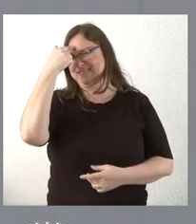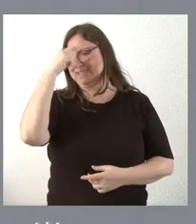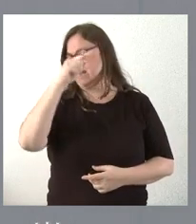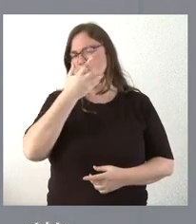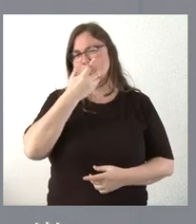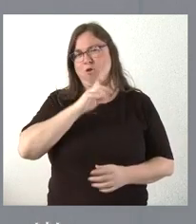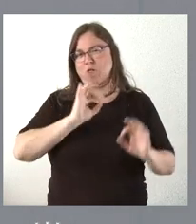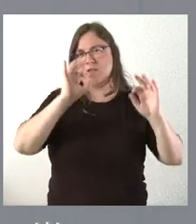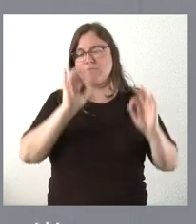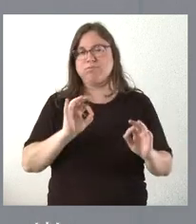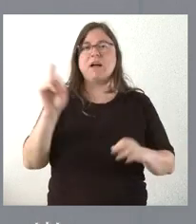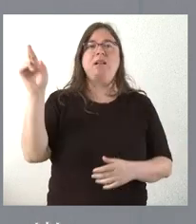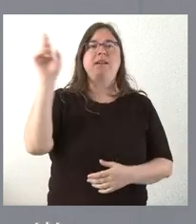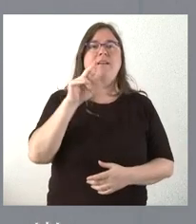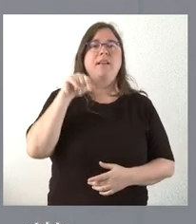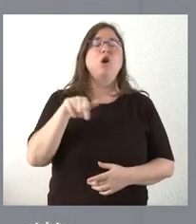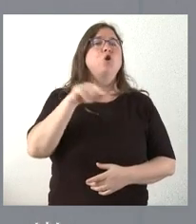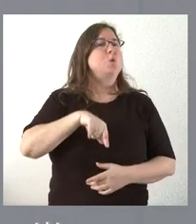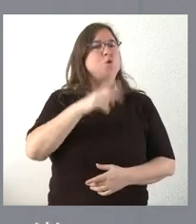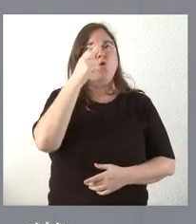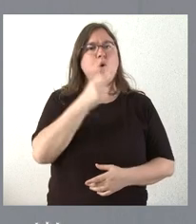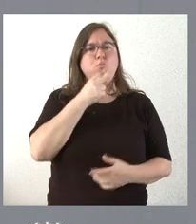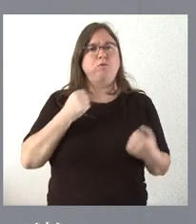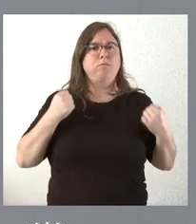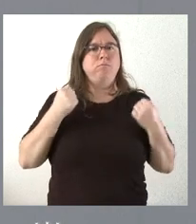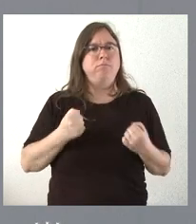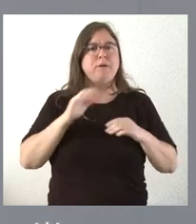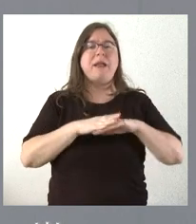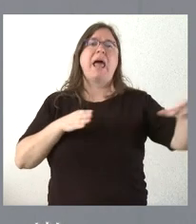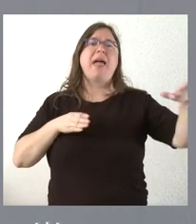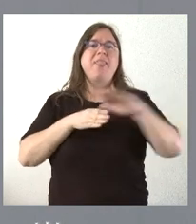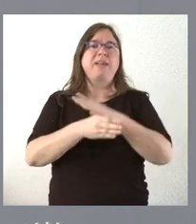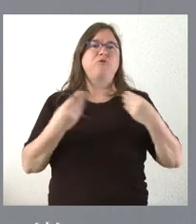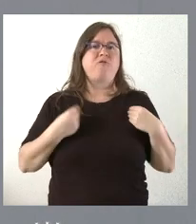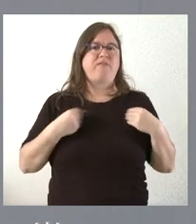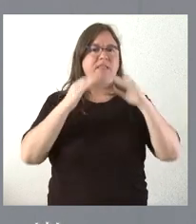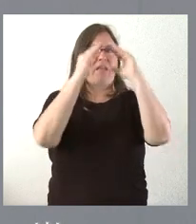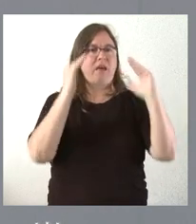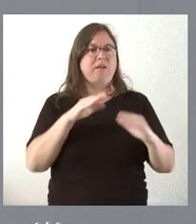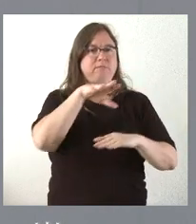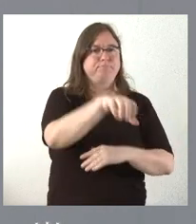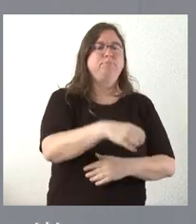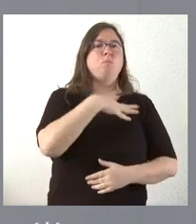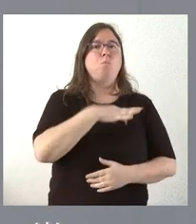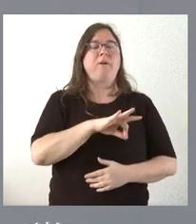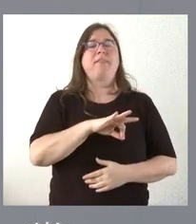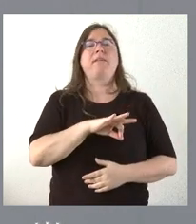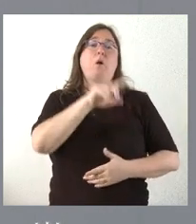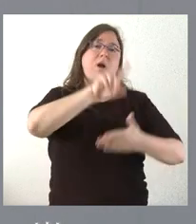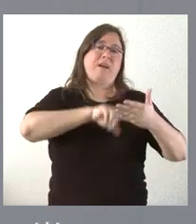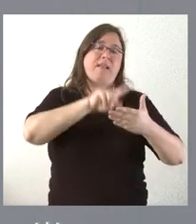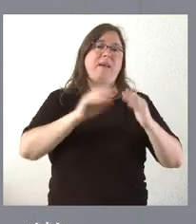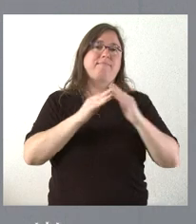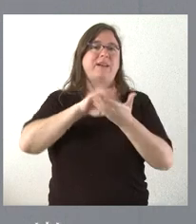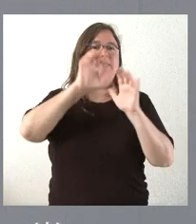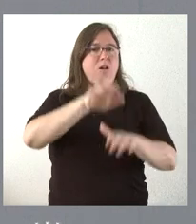sobradamente y que reiteramos hoy aquí. Tenemos un claro compromiso con el acceso a la vivienda en Castilla y León. Lo venimos realizando